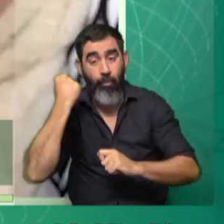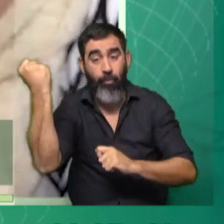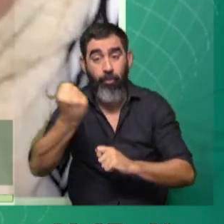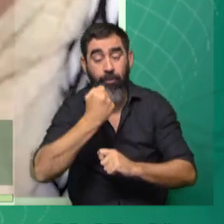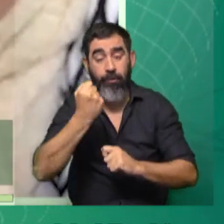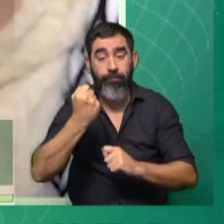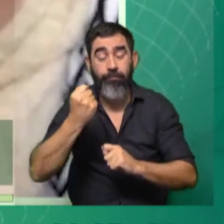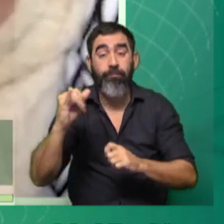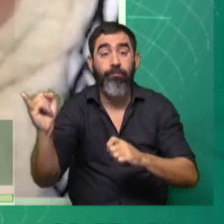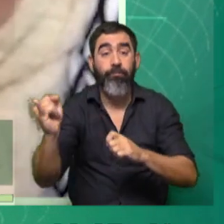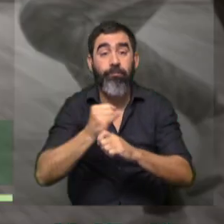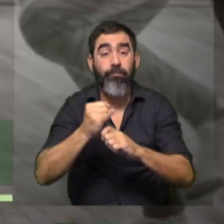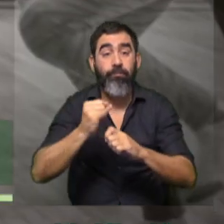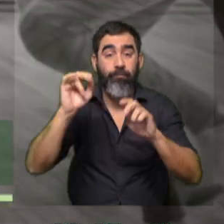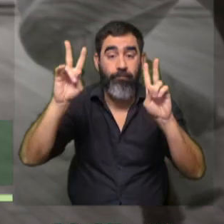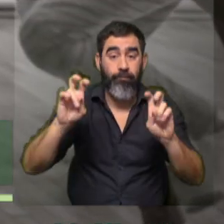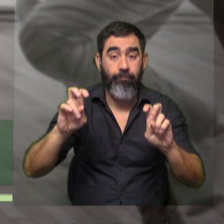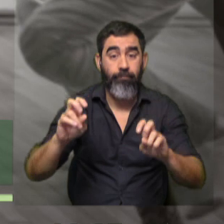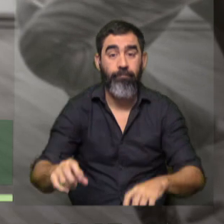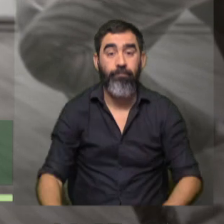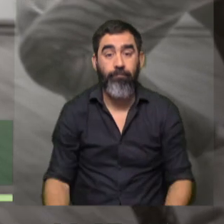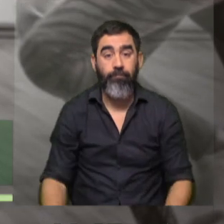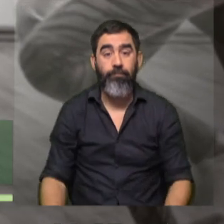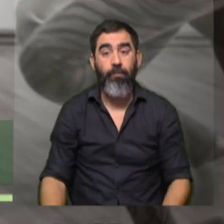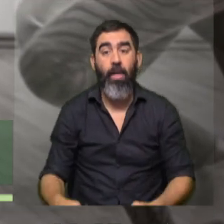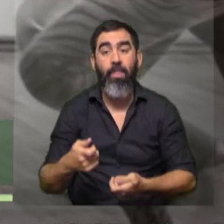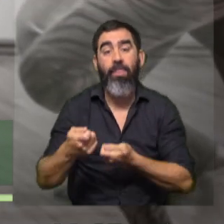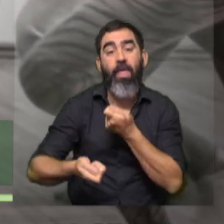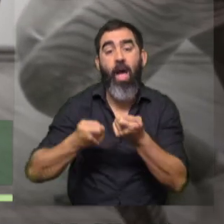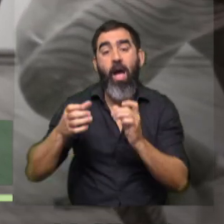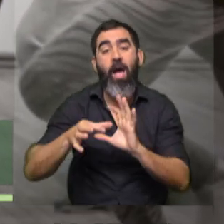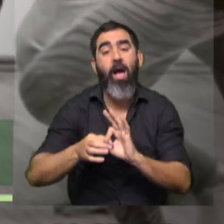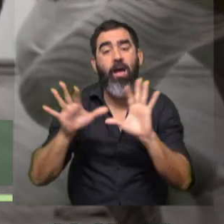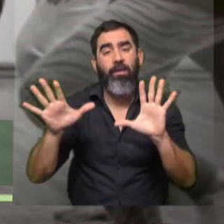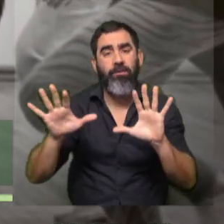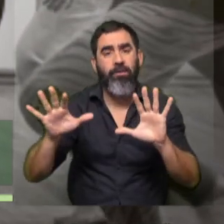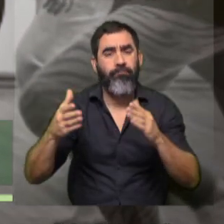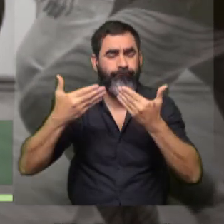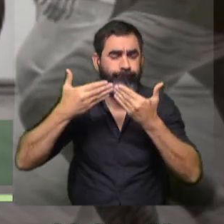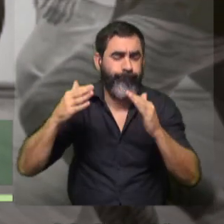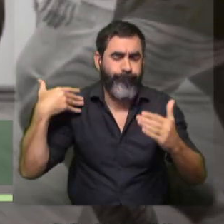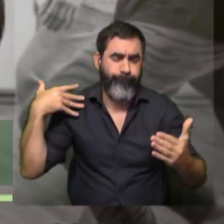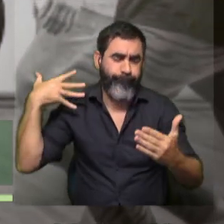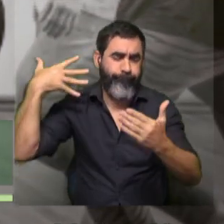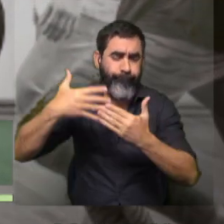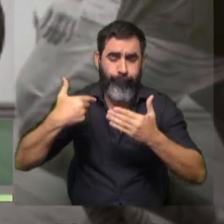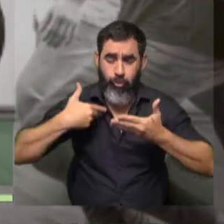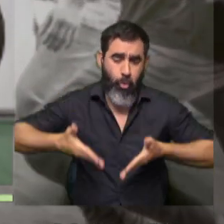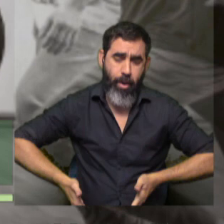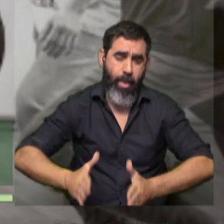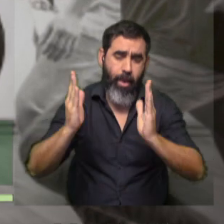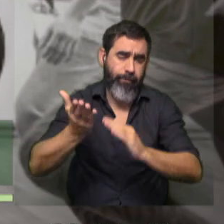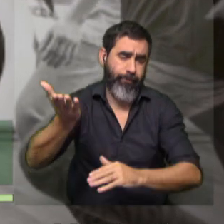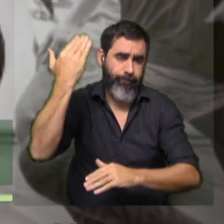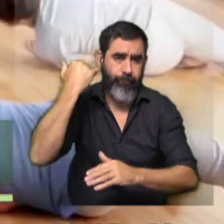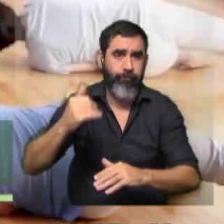nivel institucional, como la danza independiente existe desde que yo nací, o sea, desde larga